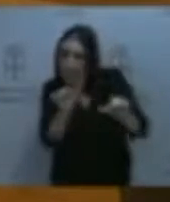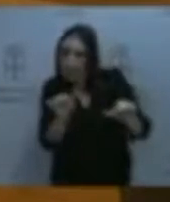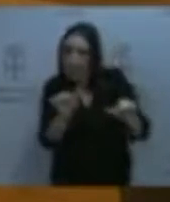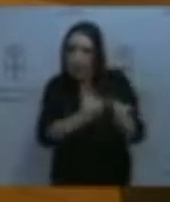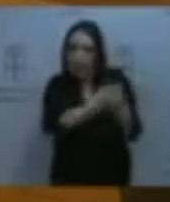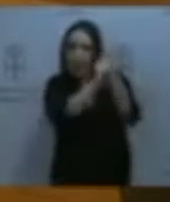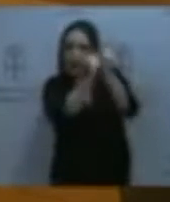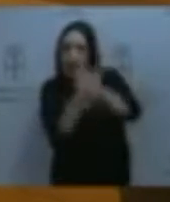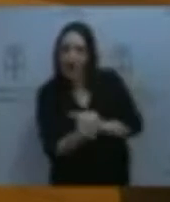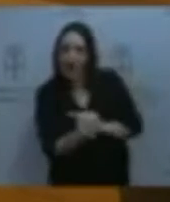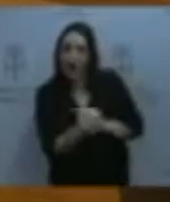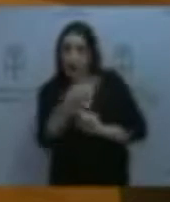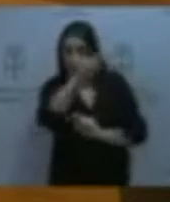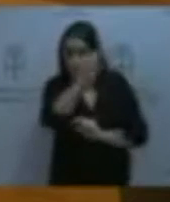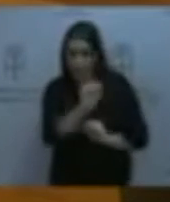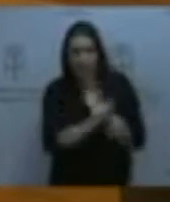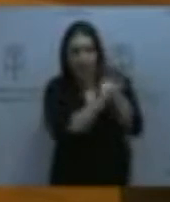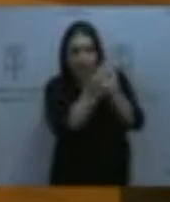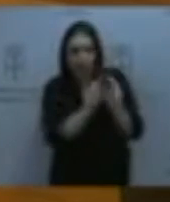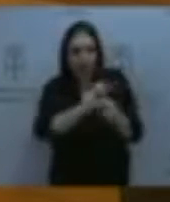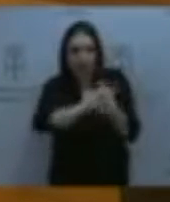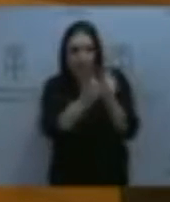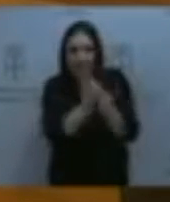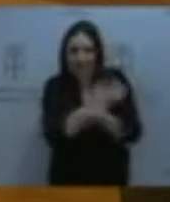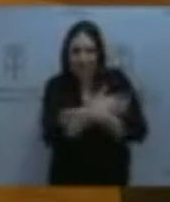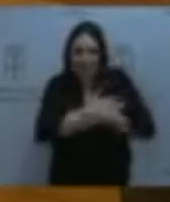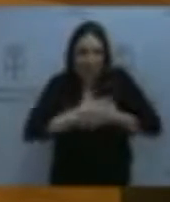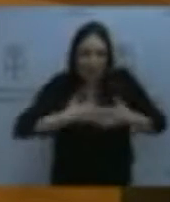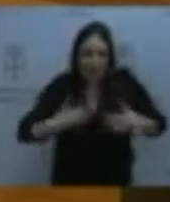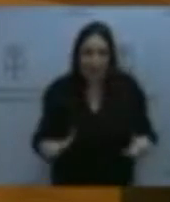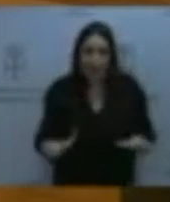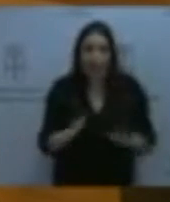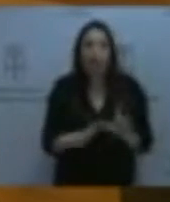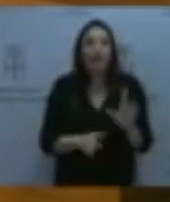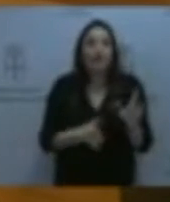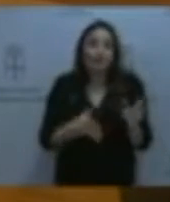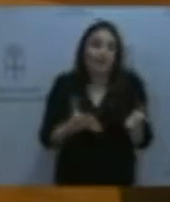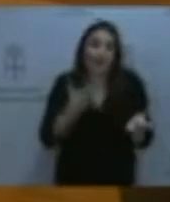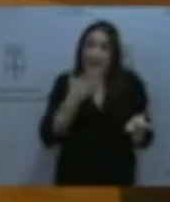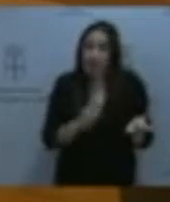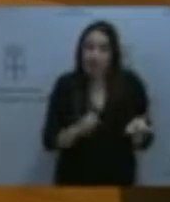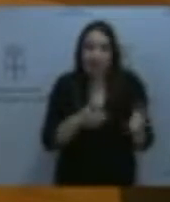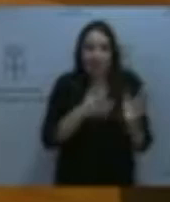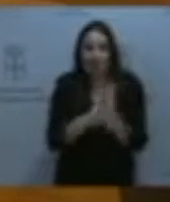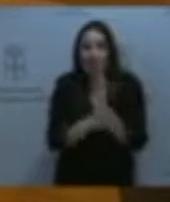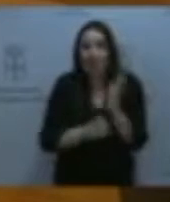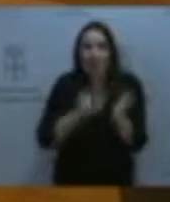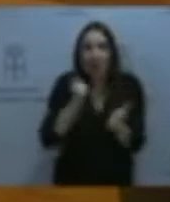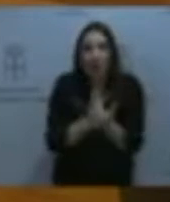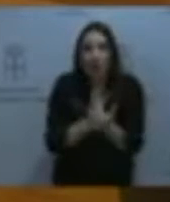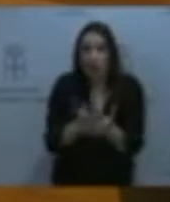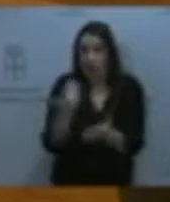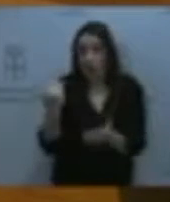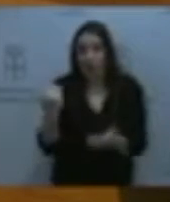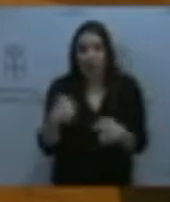aplicación, de modificar el BOPA, modificar lo que sea, porque si no, pues vamos a volver a ver a los gestores